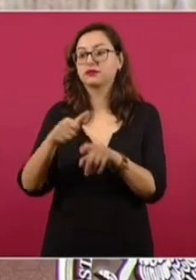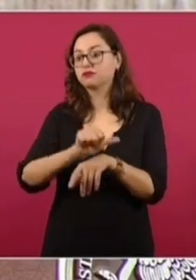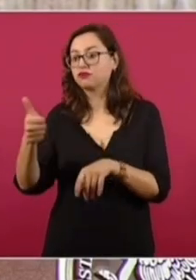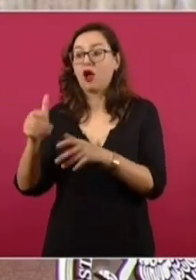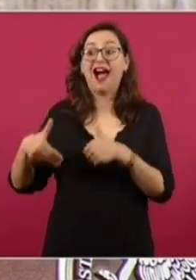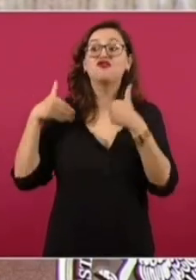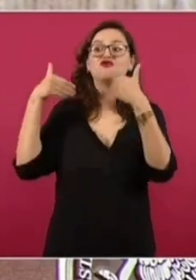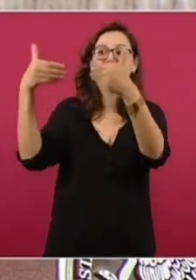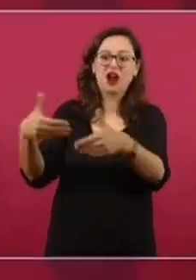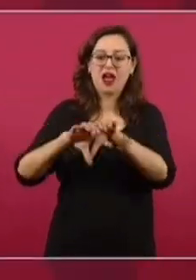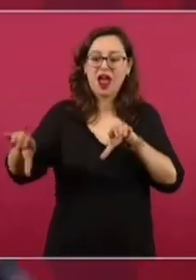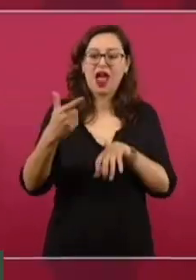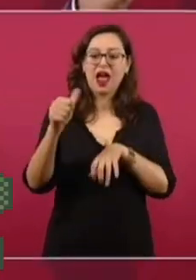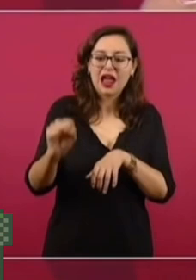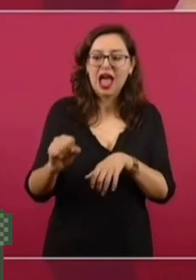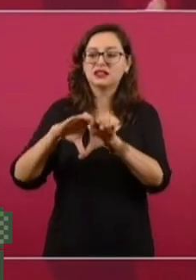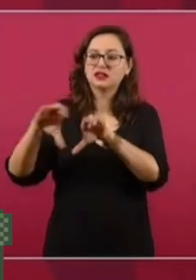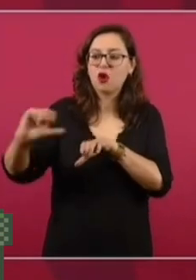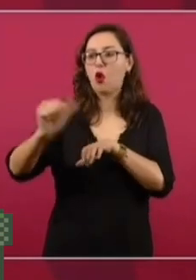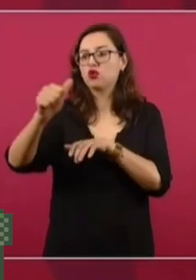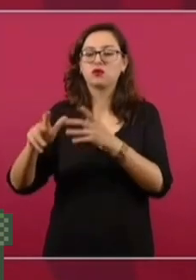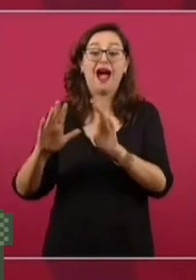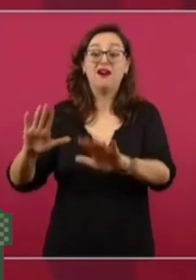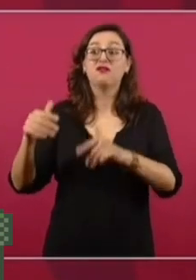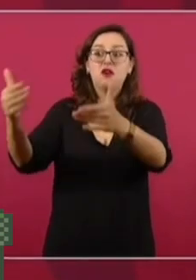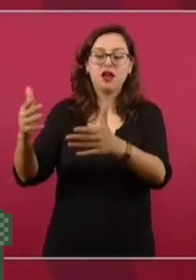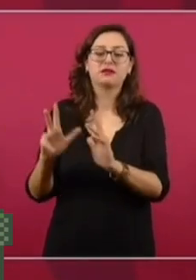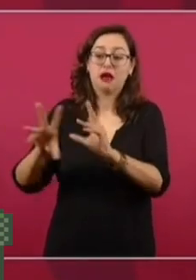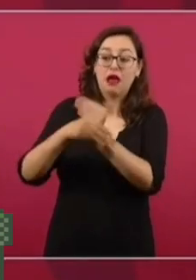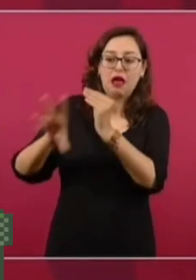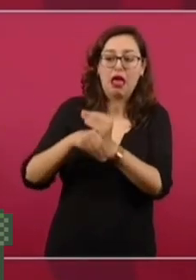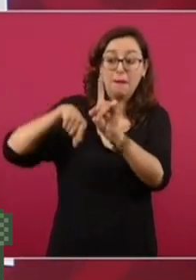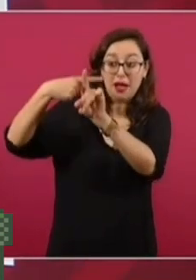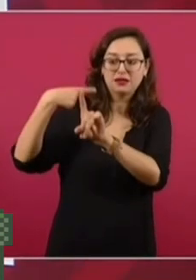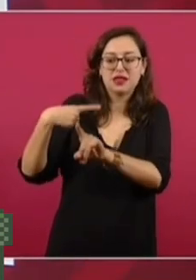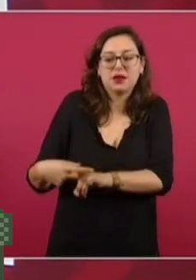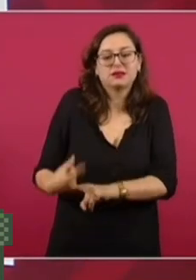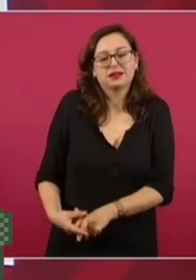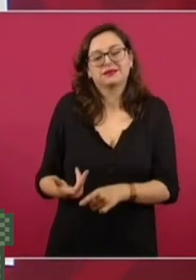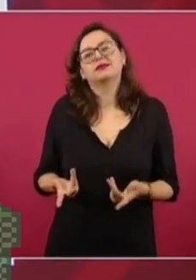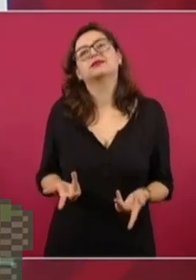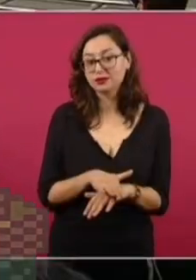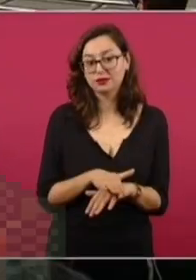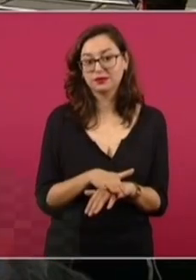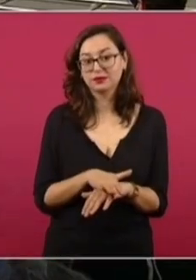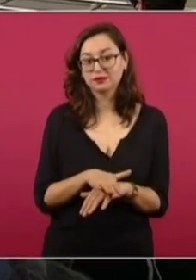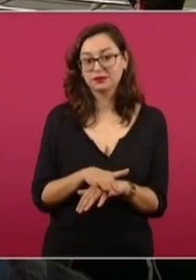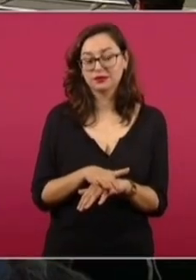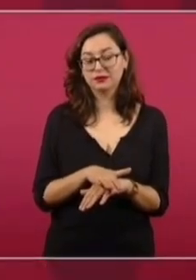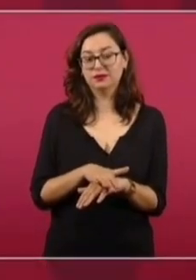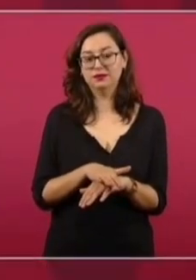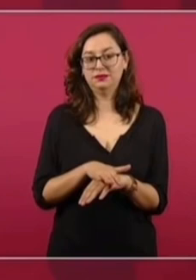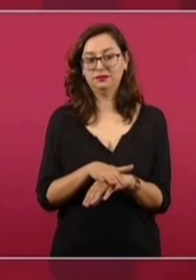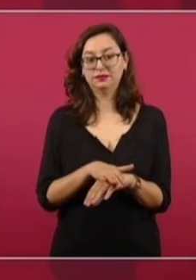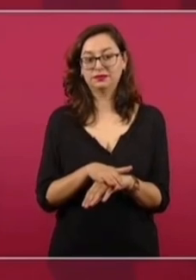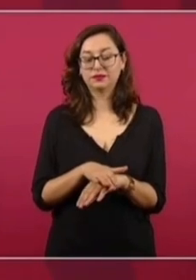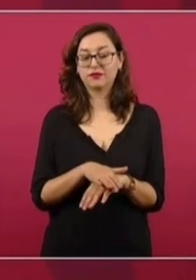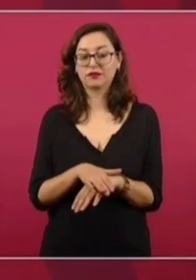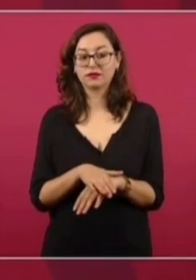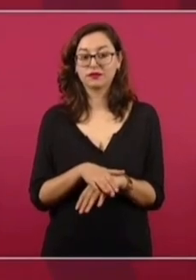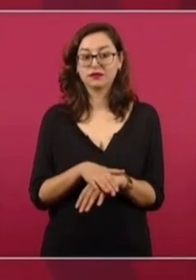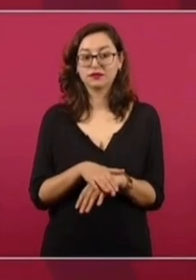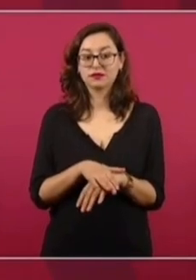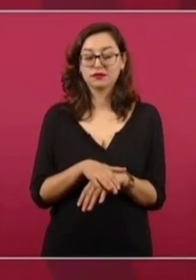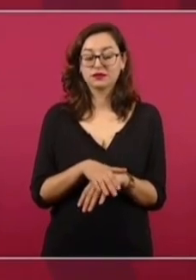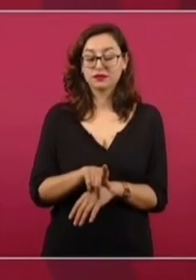gasoductos y otro tipo de obras, pues sí, es mayor el precio. Pero para nuestros adversarios, si esa refinería